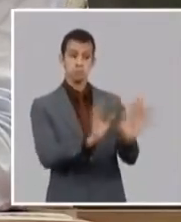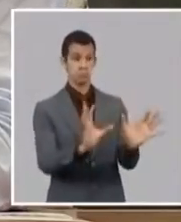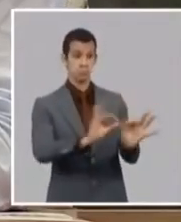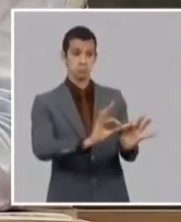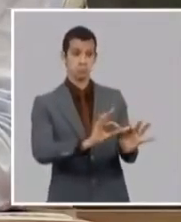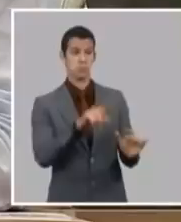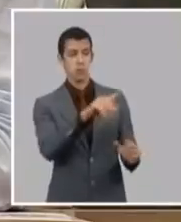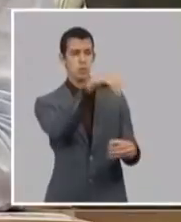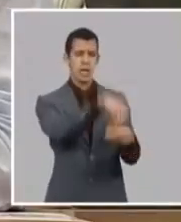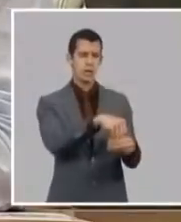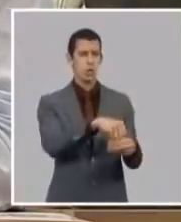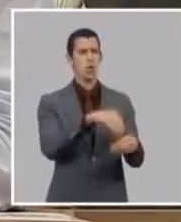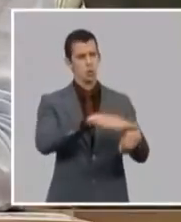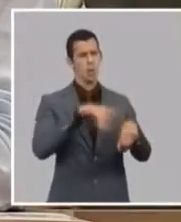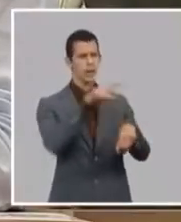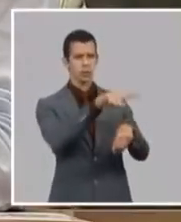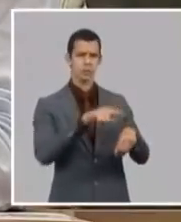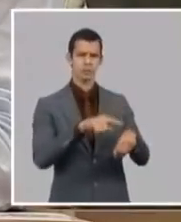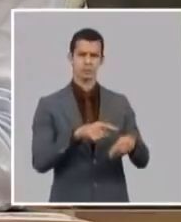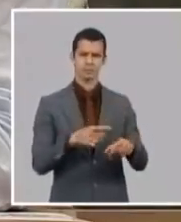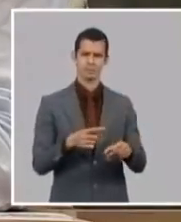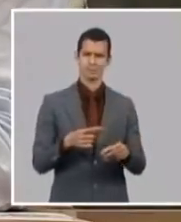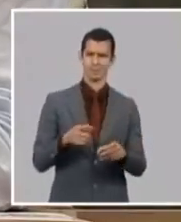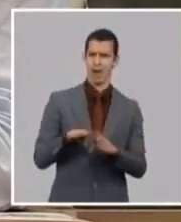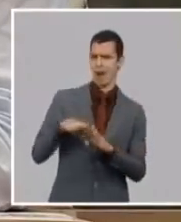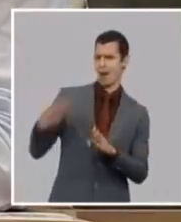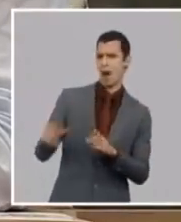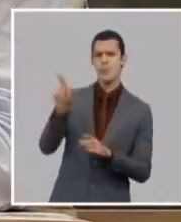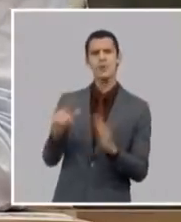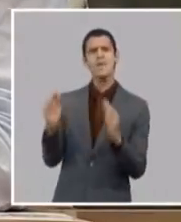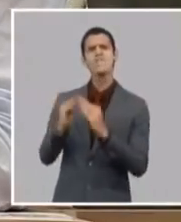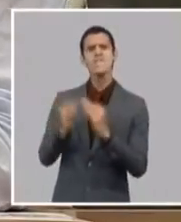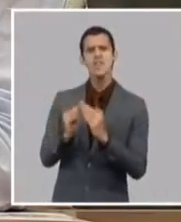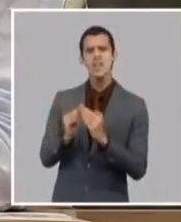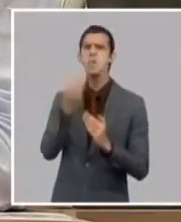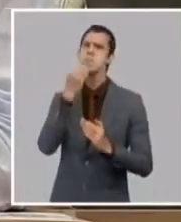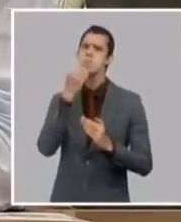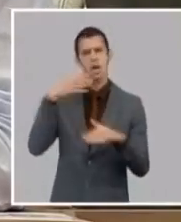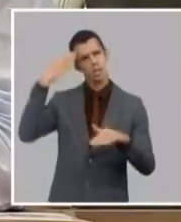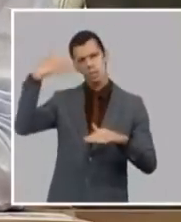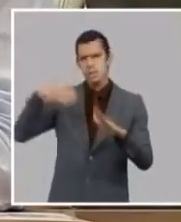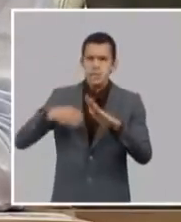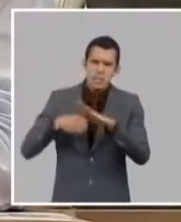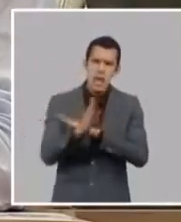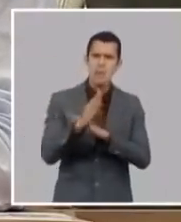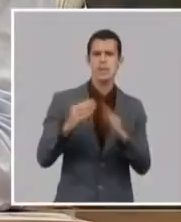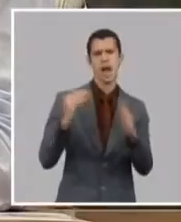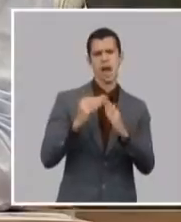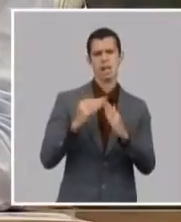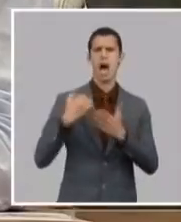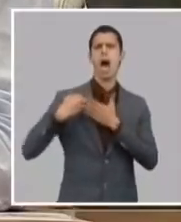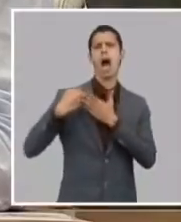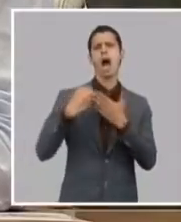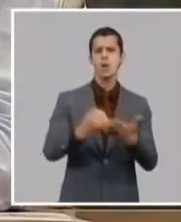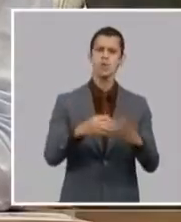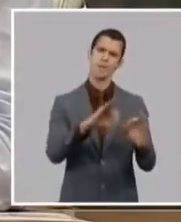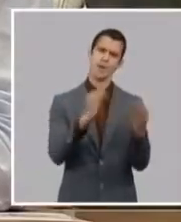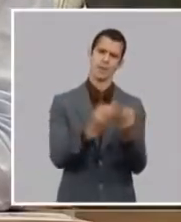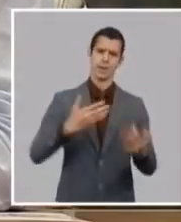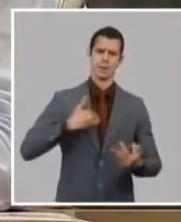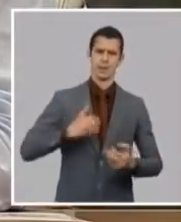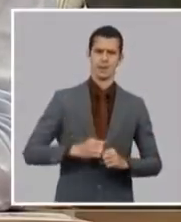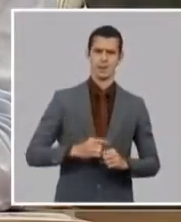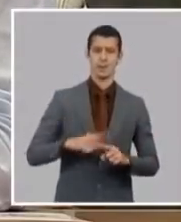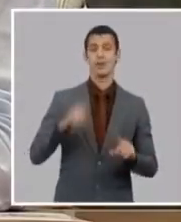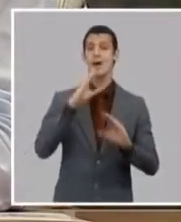permiso para intervenir y echarme con el propósito de atender la crisis humanitaria de mi familia eso sí nunca